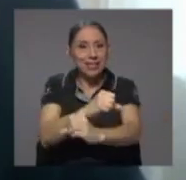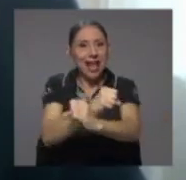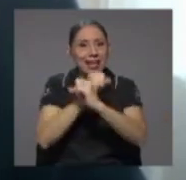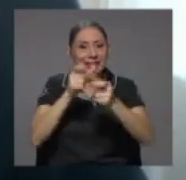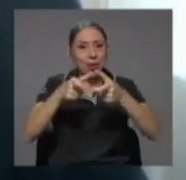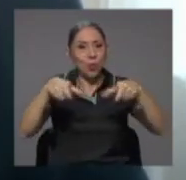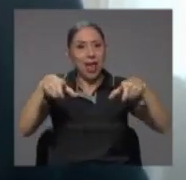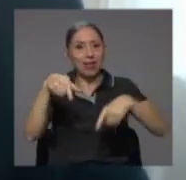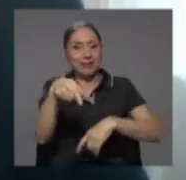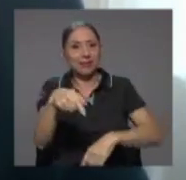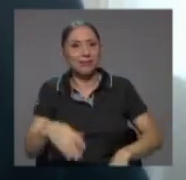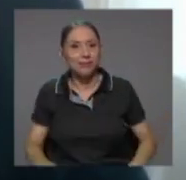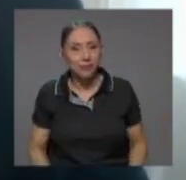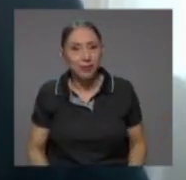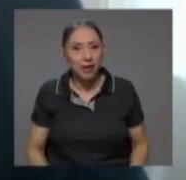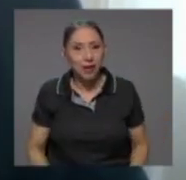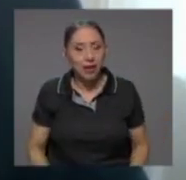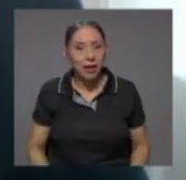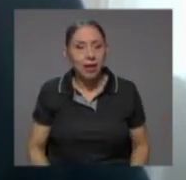proceso de